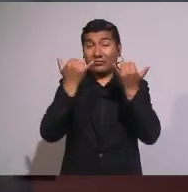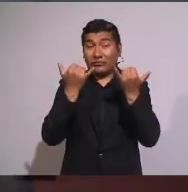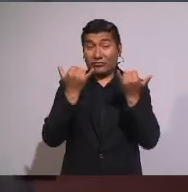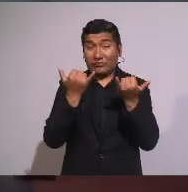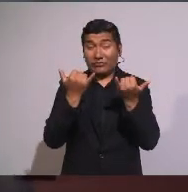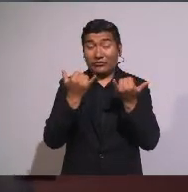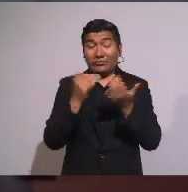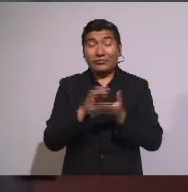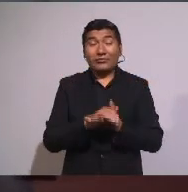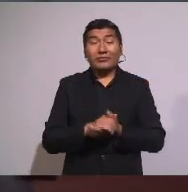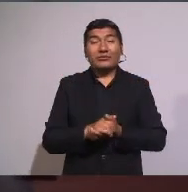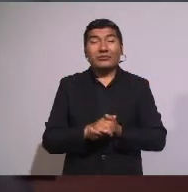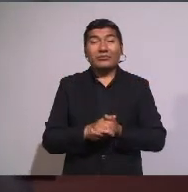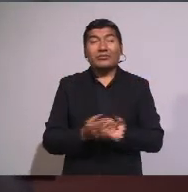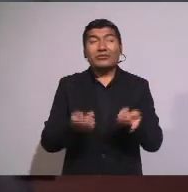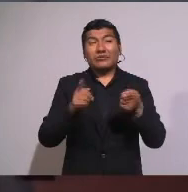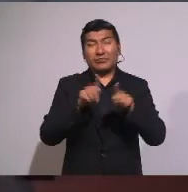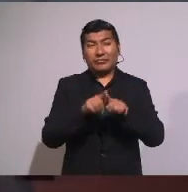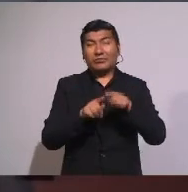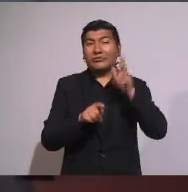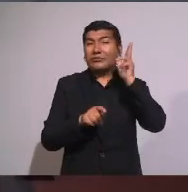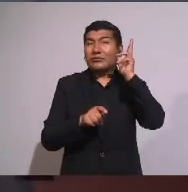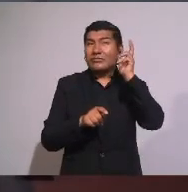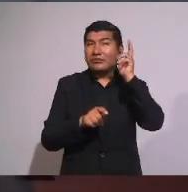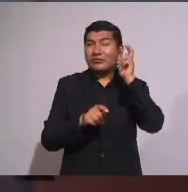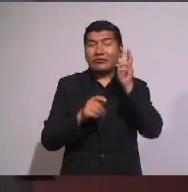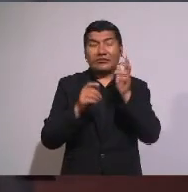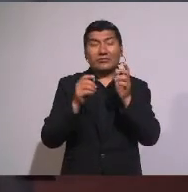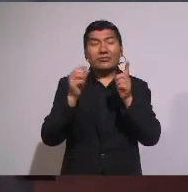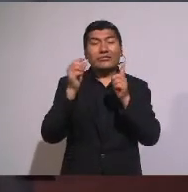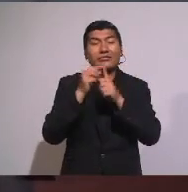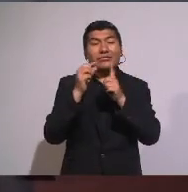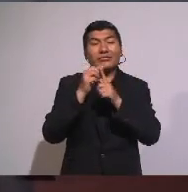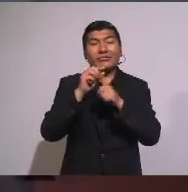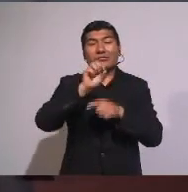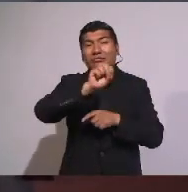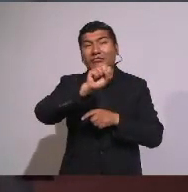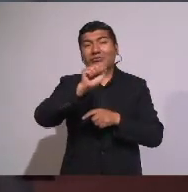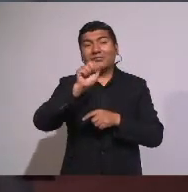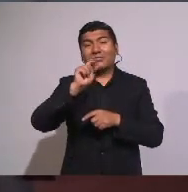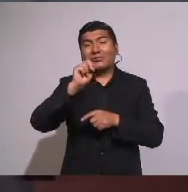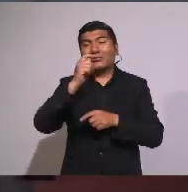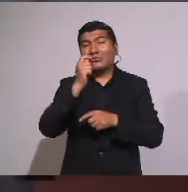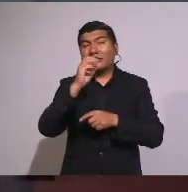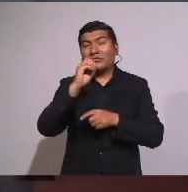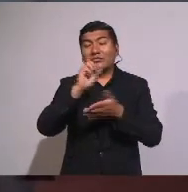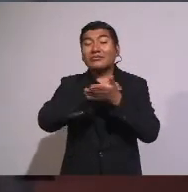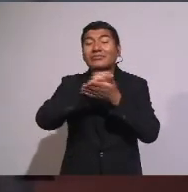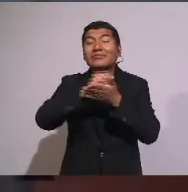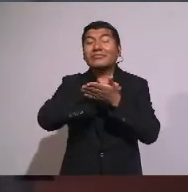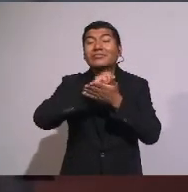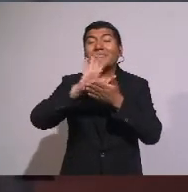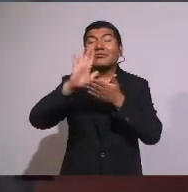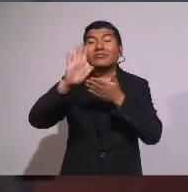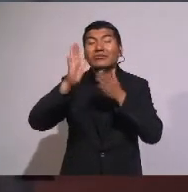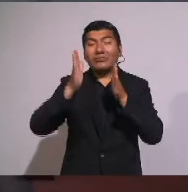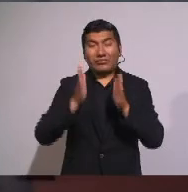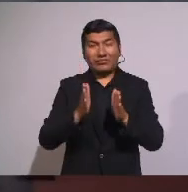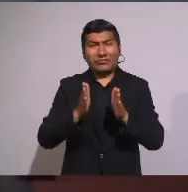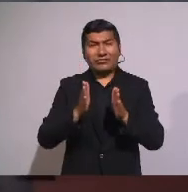Al escuchar la palabra santidad O perfección Muchos se